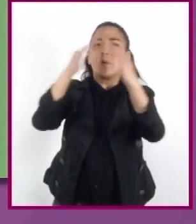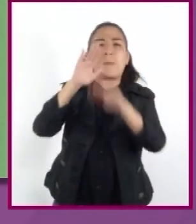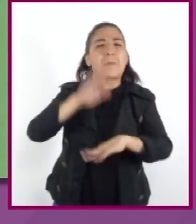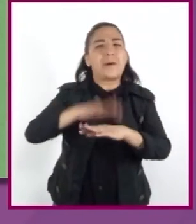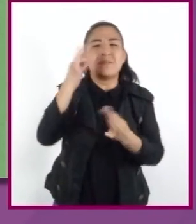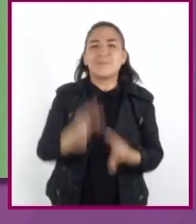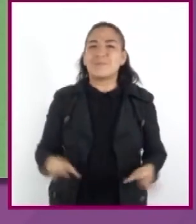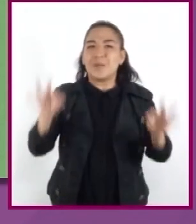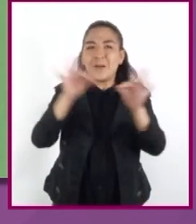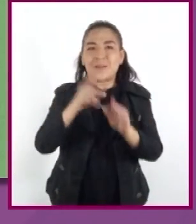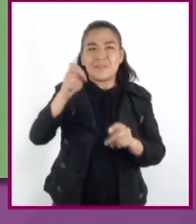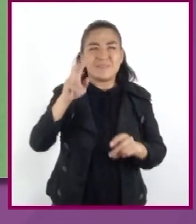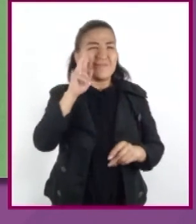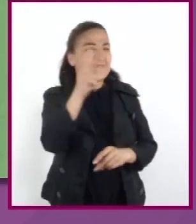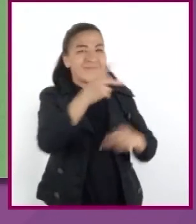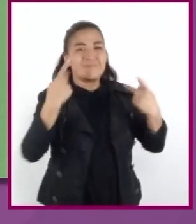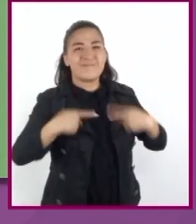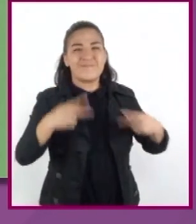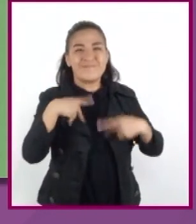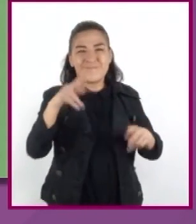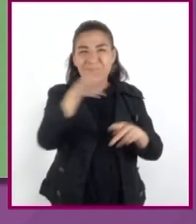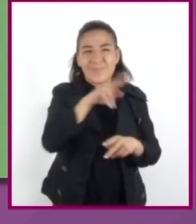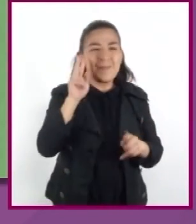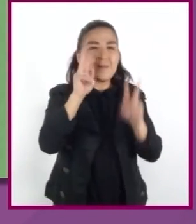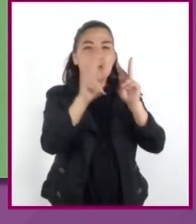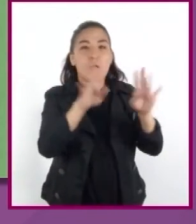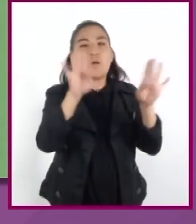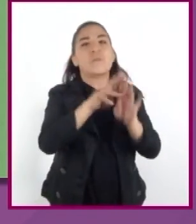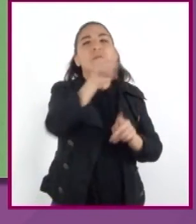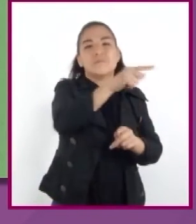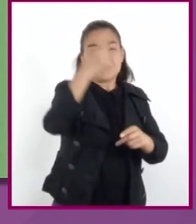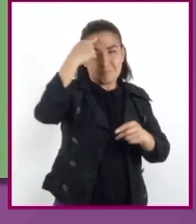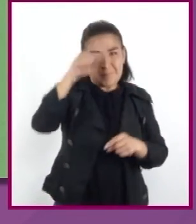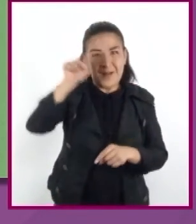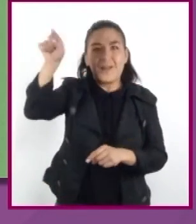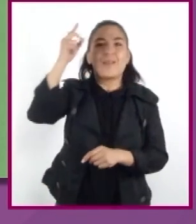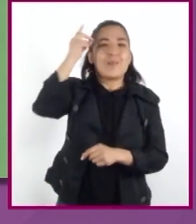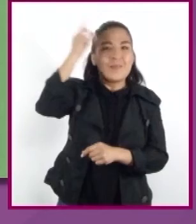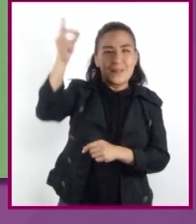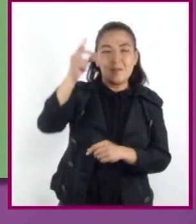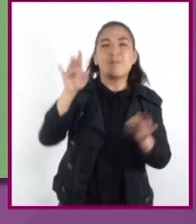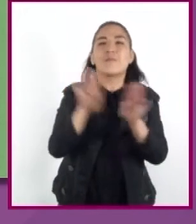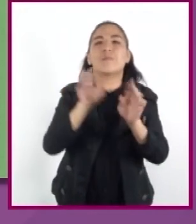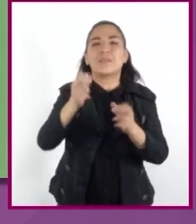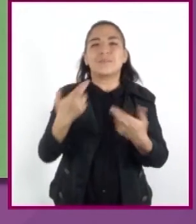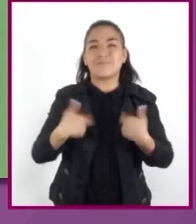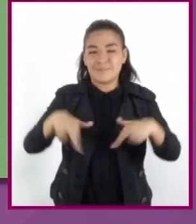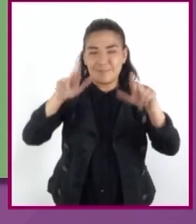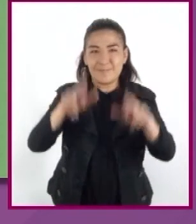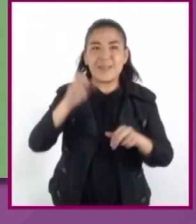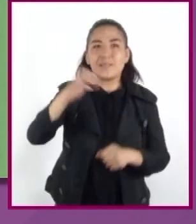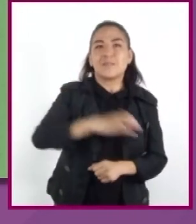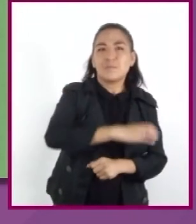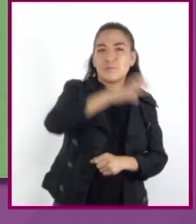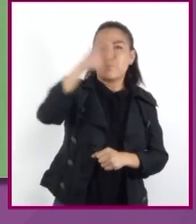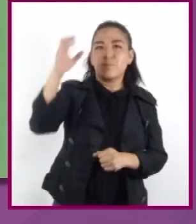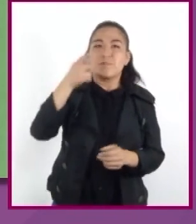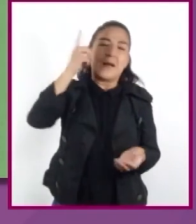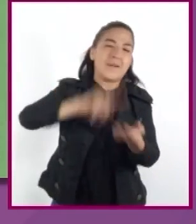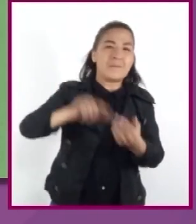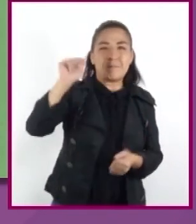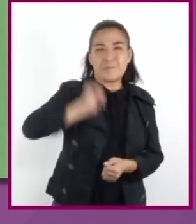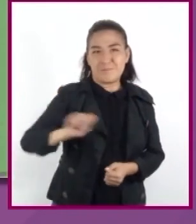giraba la vida pública, generalmente estaban dedicados a los dioses y reflejaban parte de la cosmovisión de los pueblos